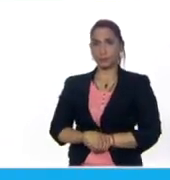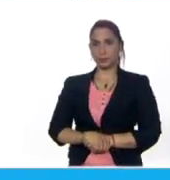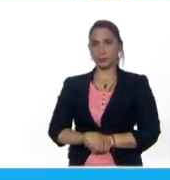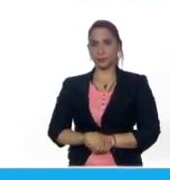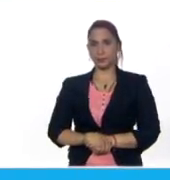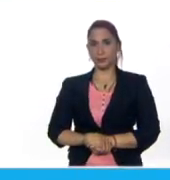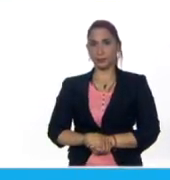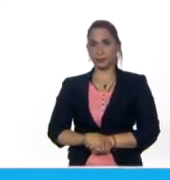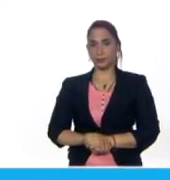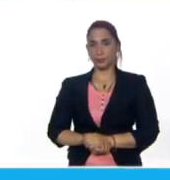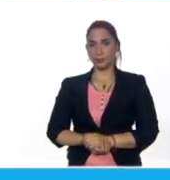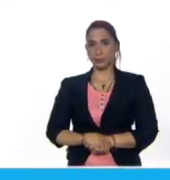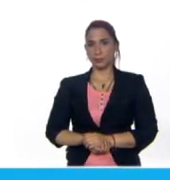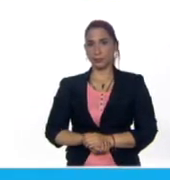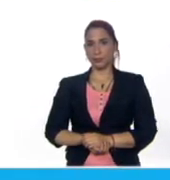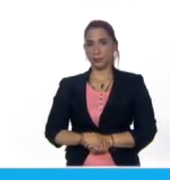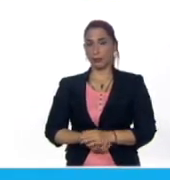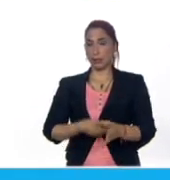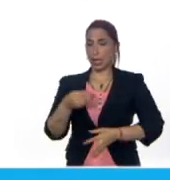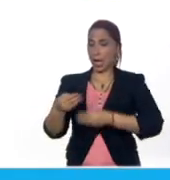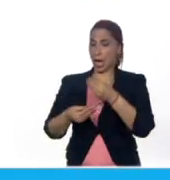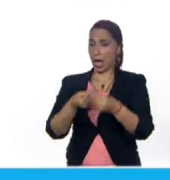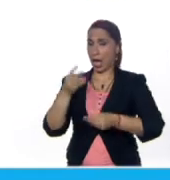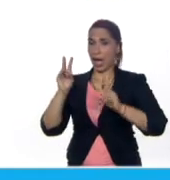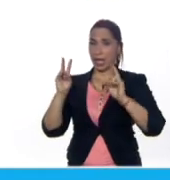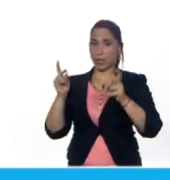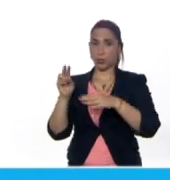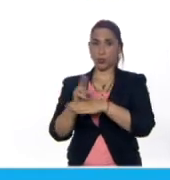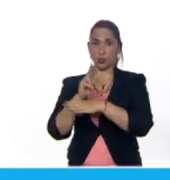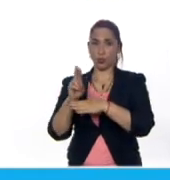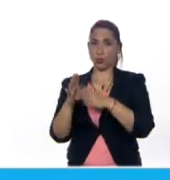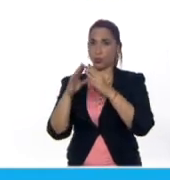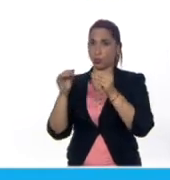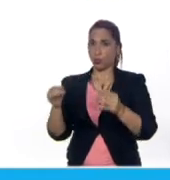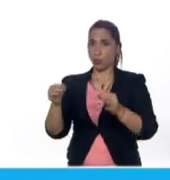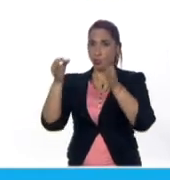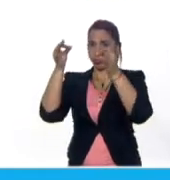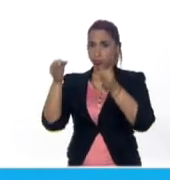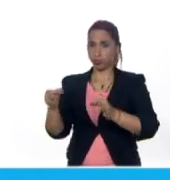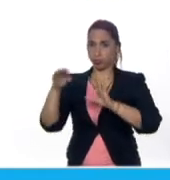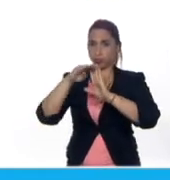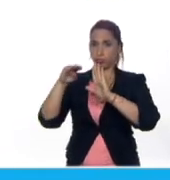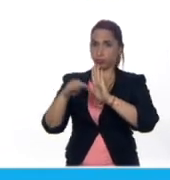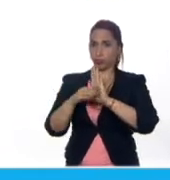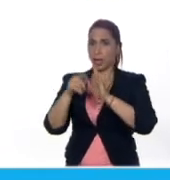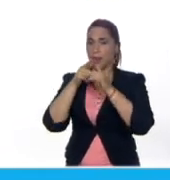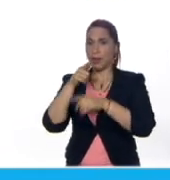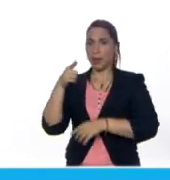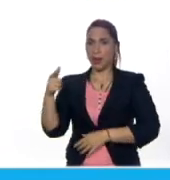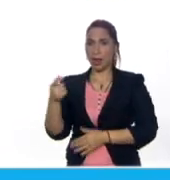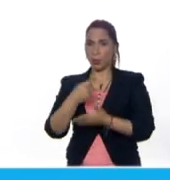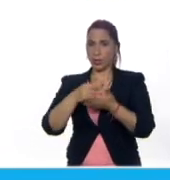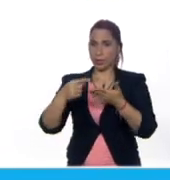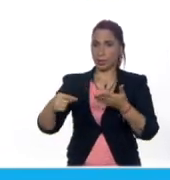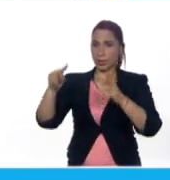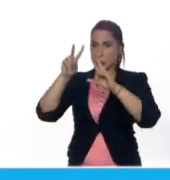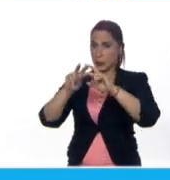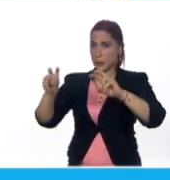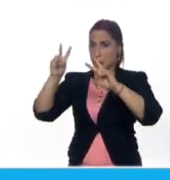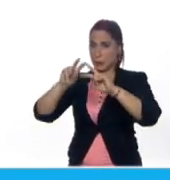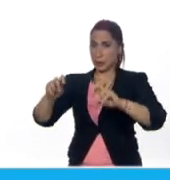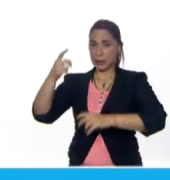entonces con las actividades sugeridas. Elaboración de textos utilizando todos los aspectos formales requeridos por la lengua escrita. Análisis e